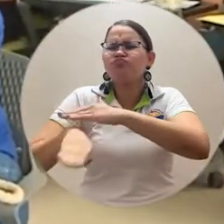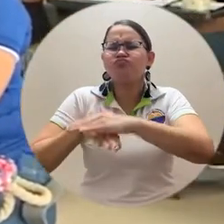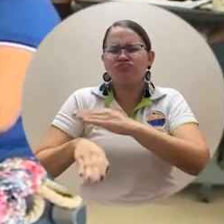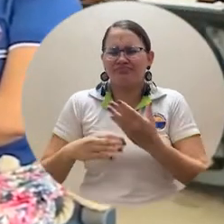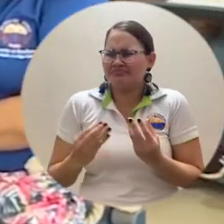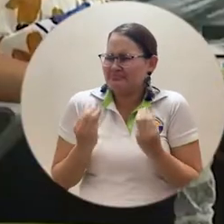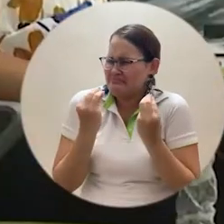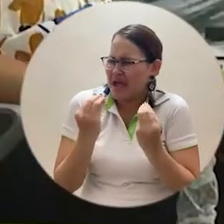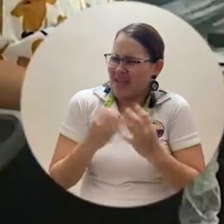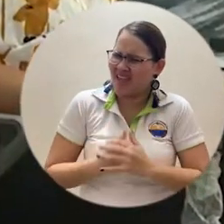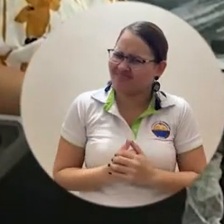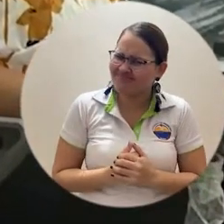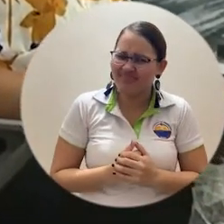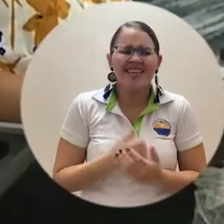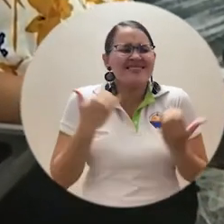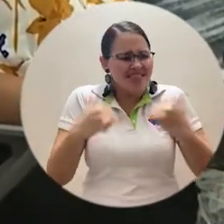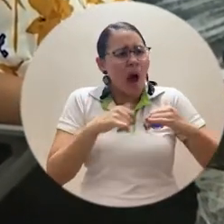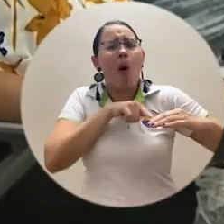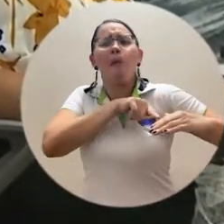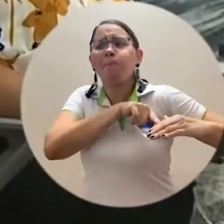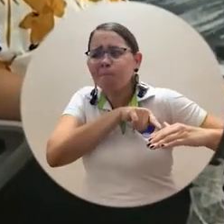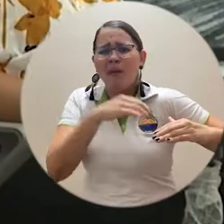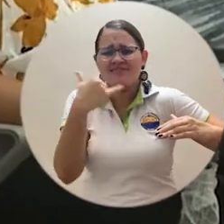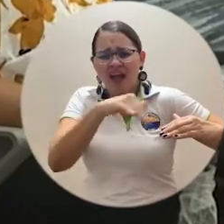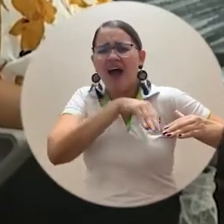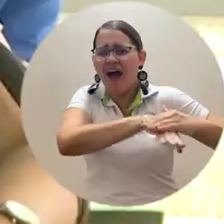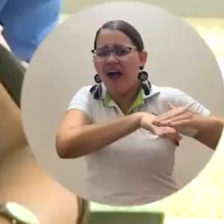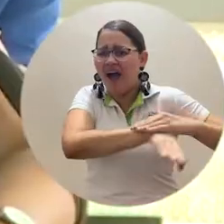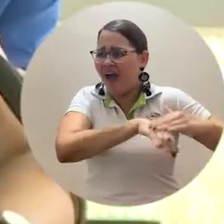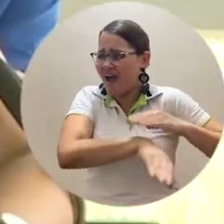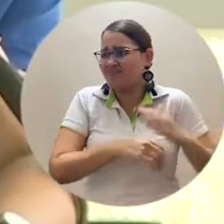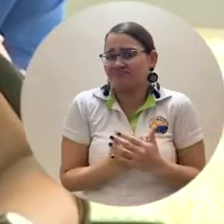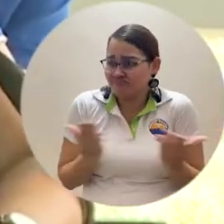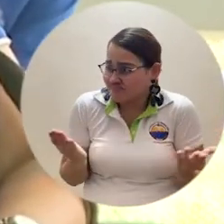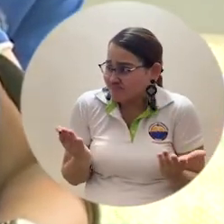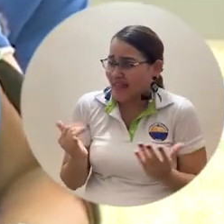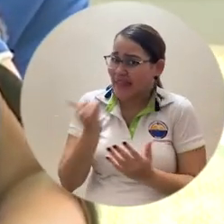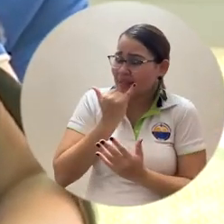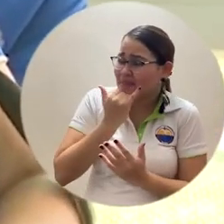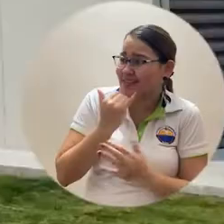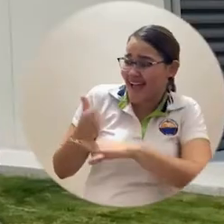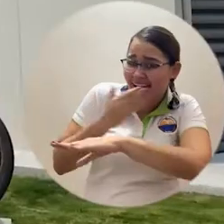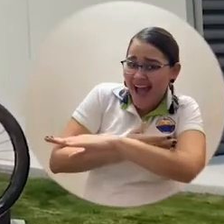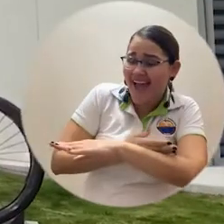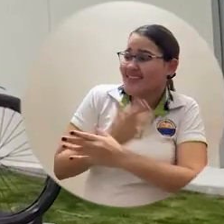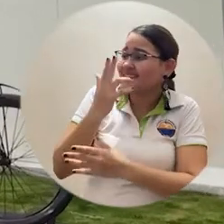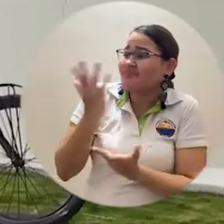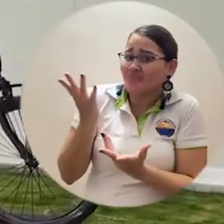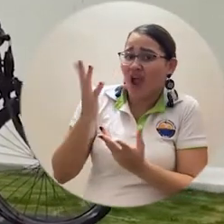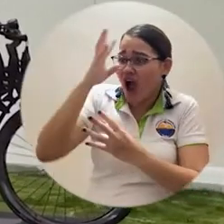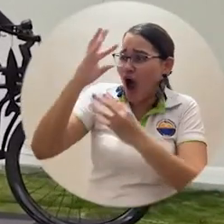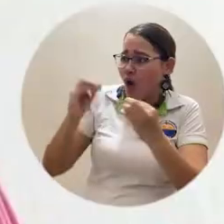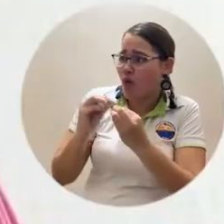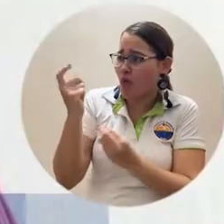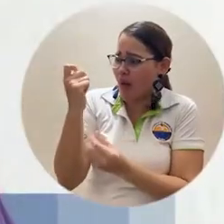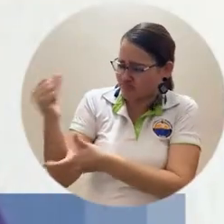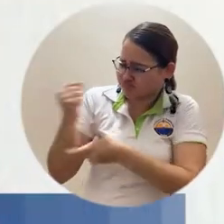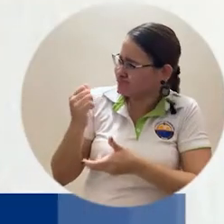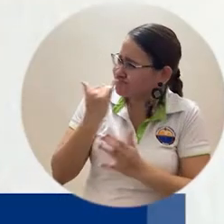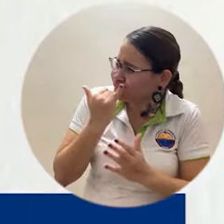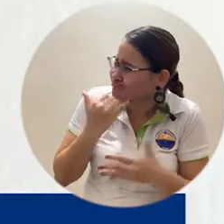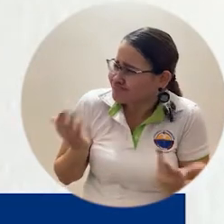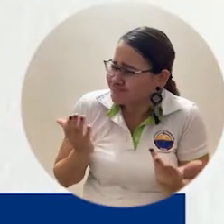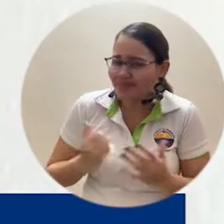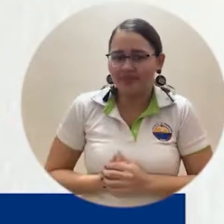a los 3.500 millones de pesos, que son recursos que prometió el gobernador. No se entiende como en estos momentos el